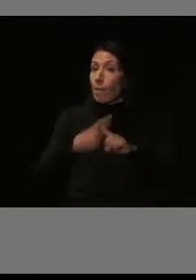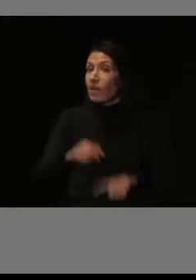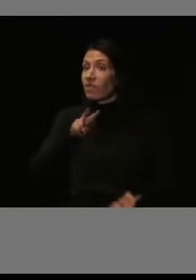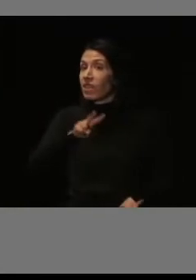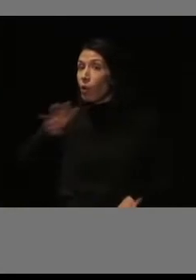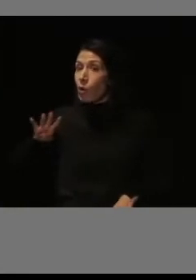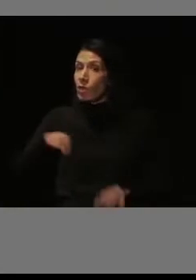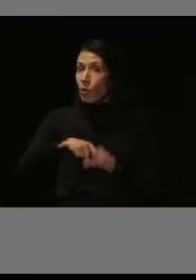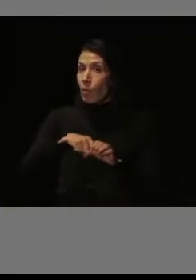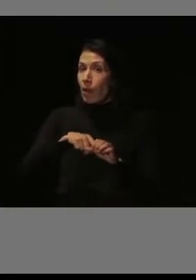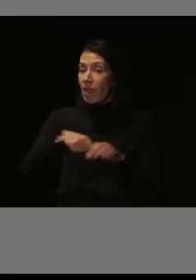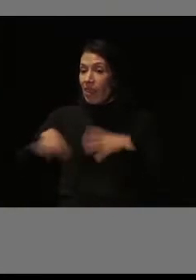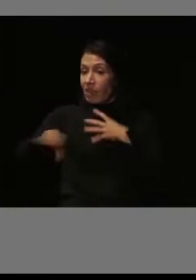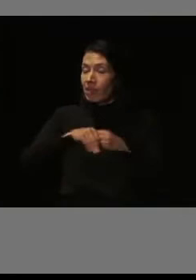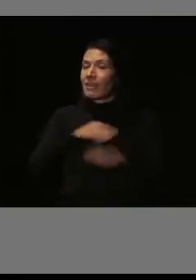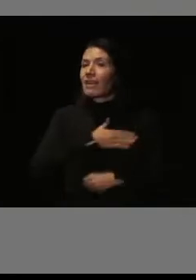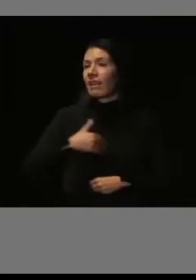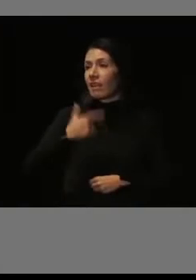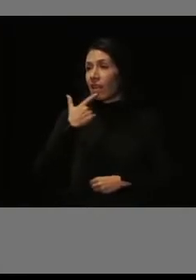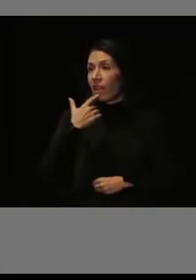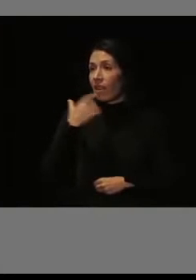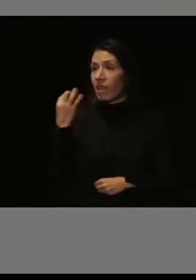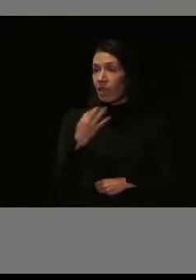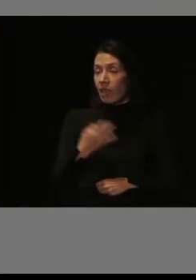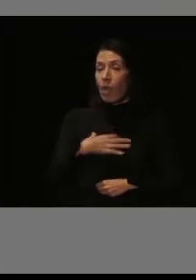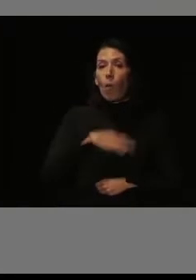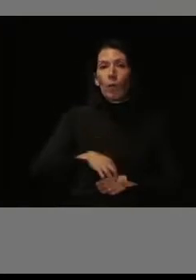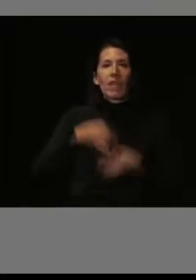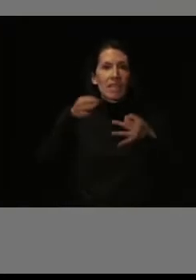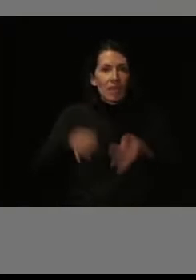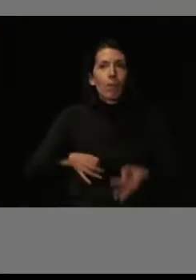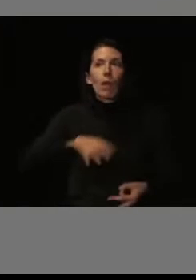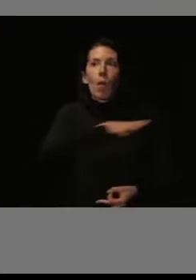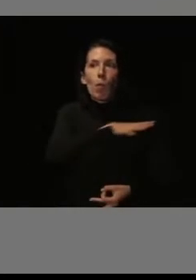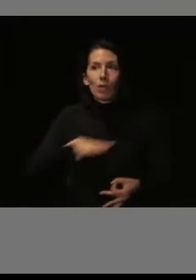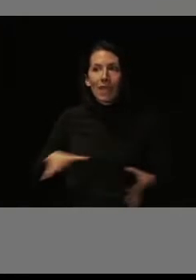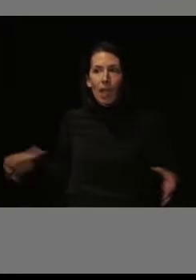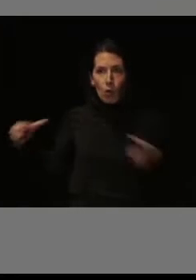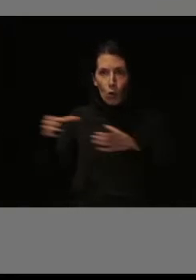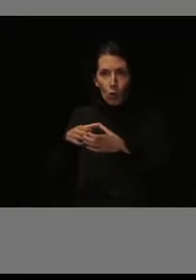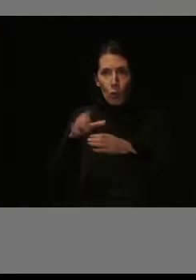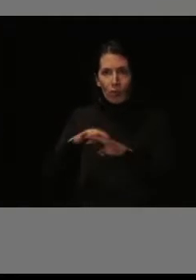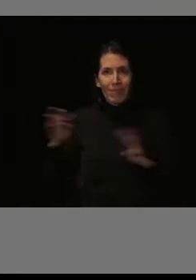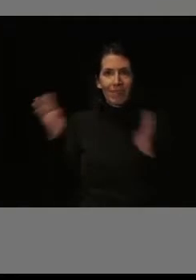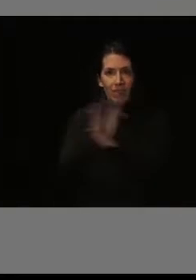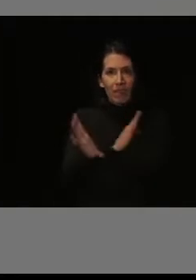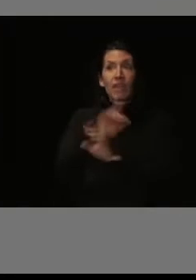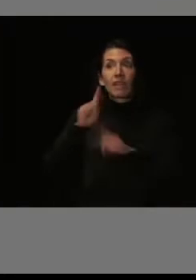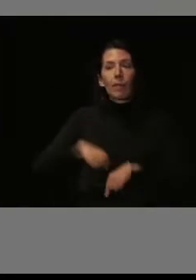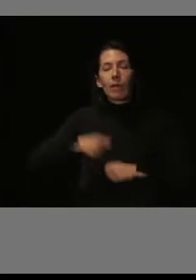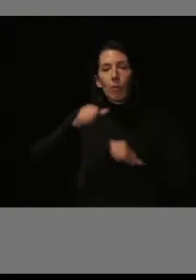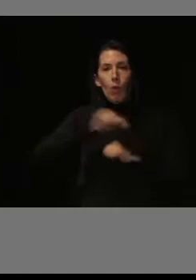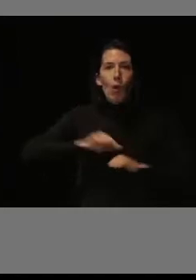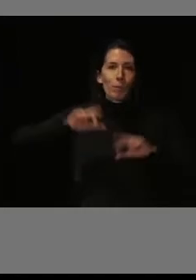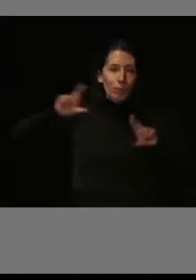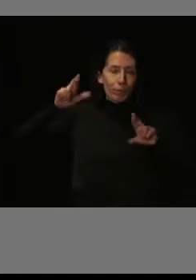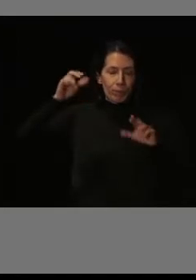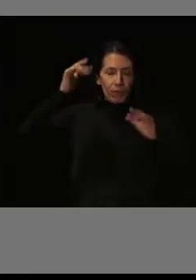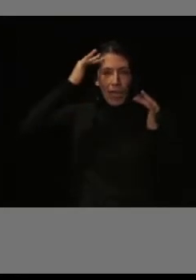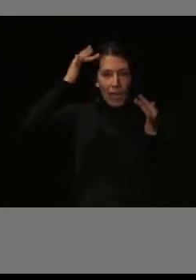plazas, de manera que se genere una cantera permanente y una esperanza permanente para tantas personas que